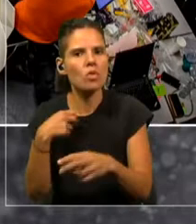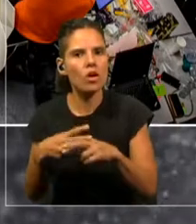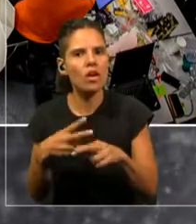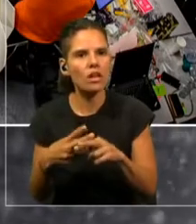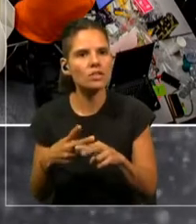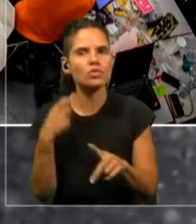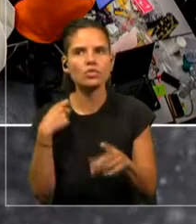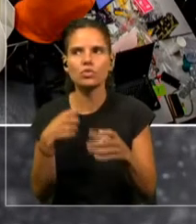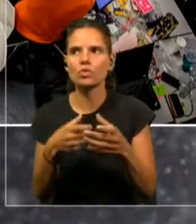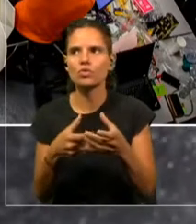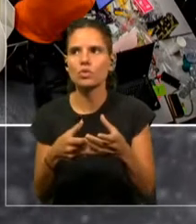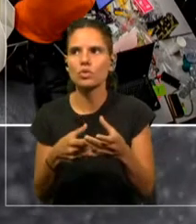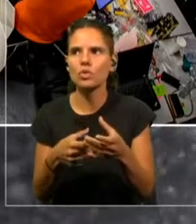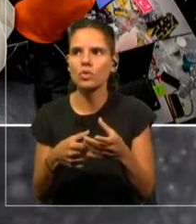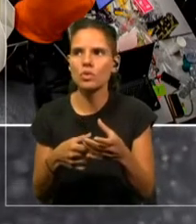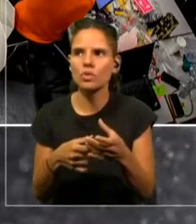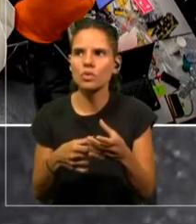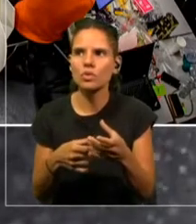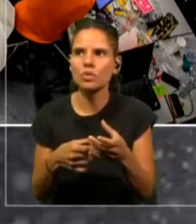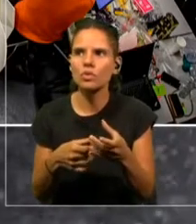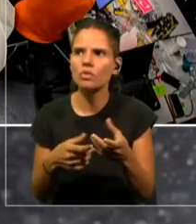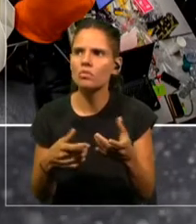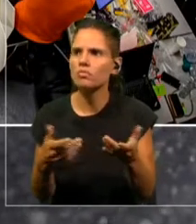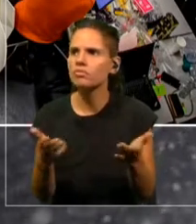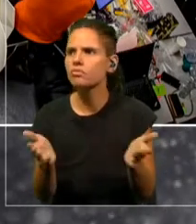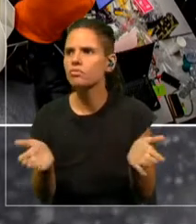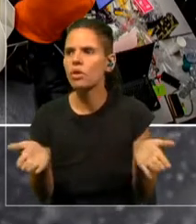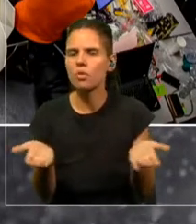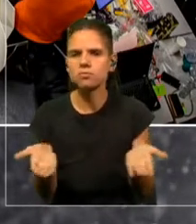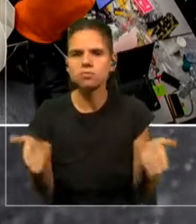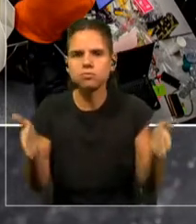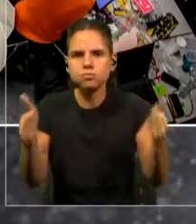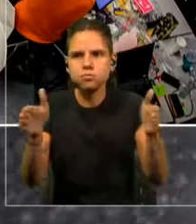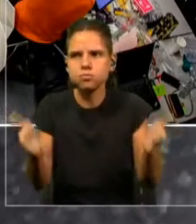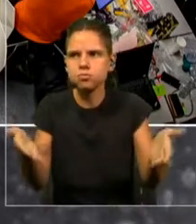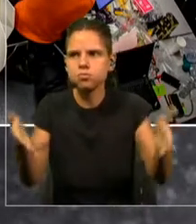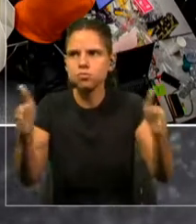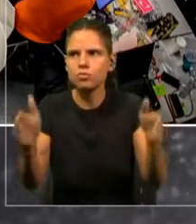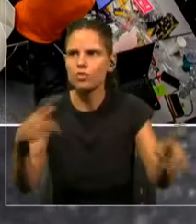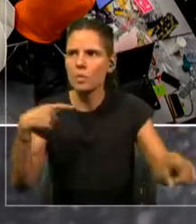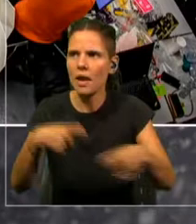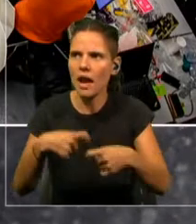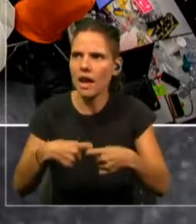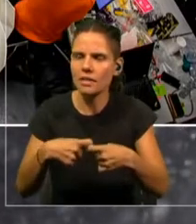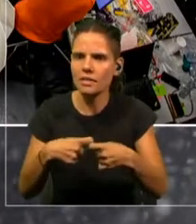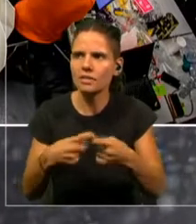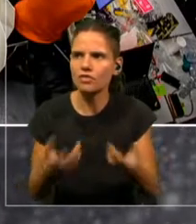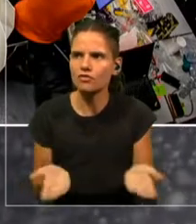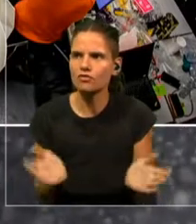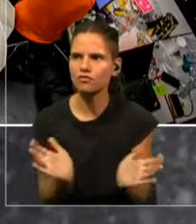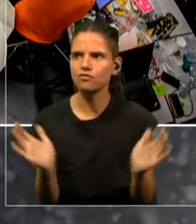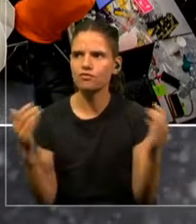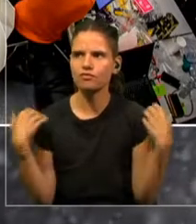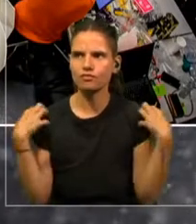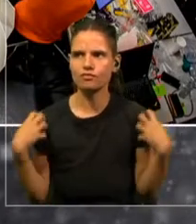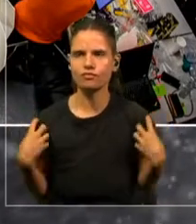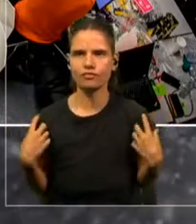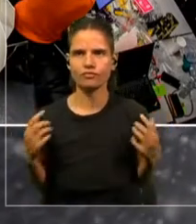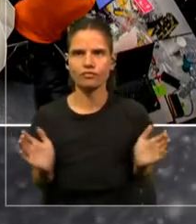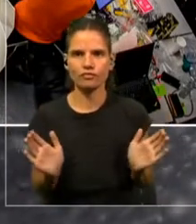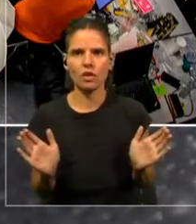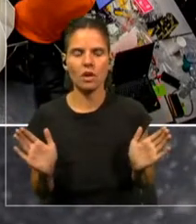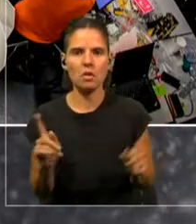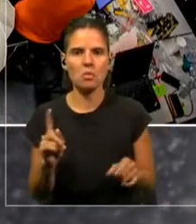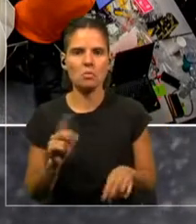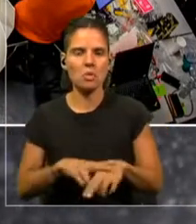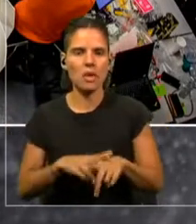estoy con estos como tubos amarrados alrededor mío. Y de repente los